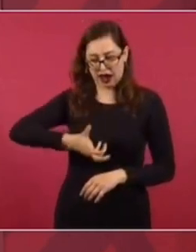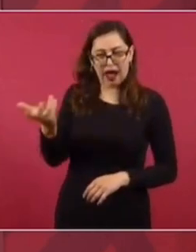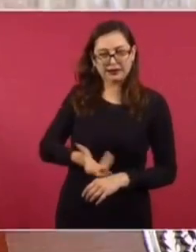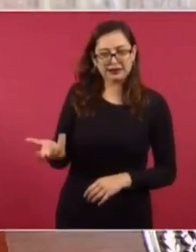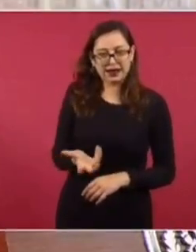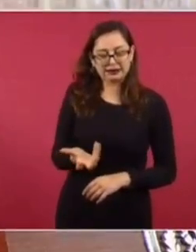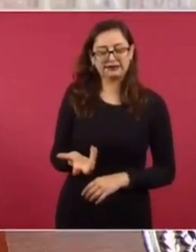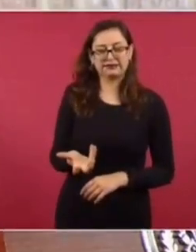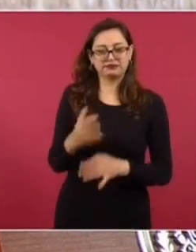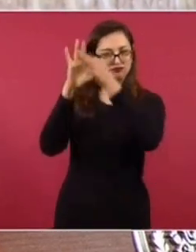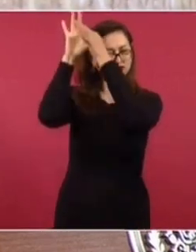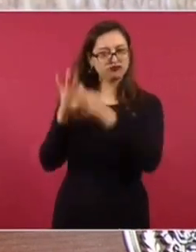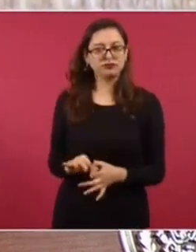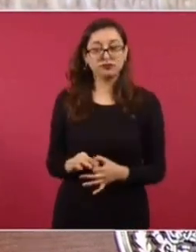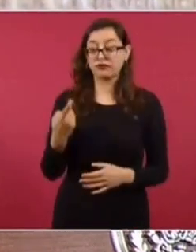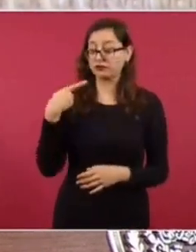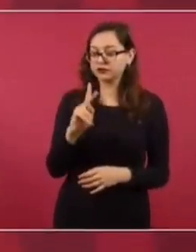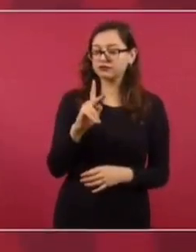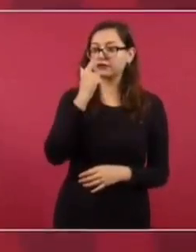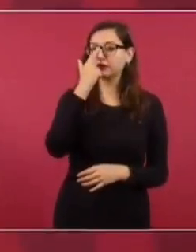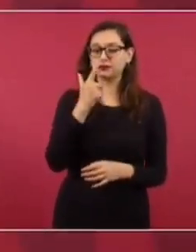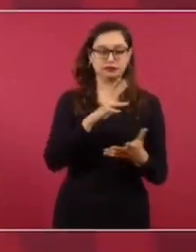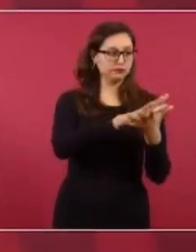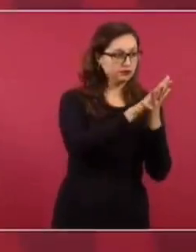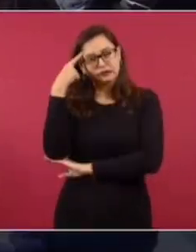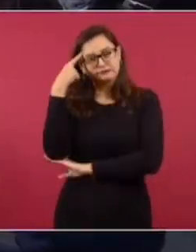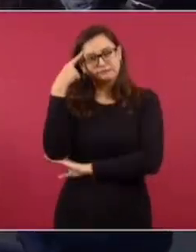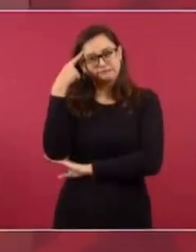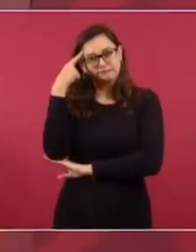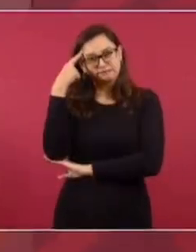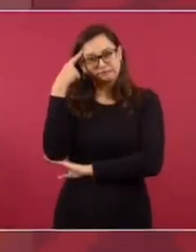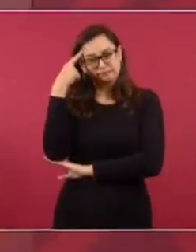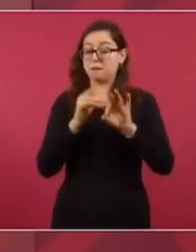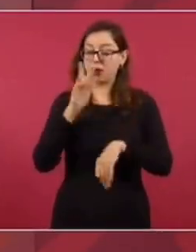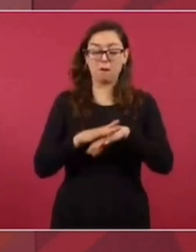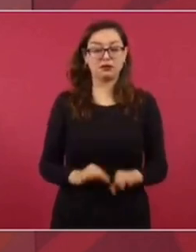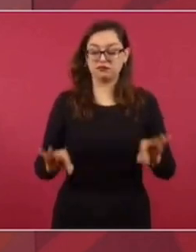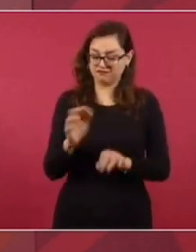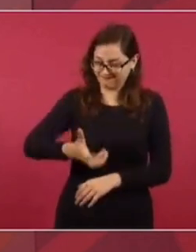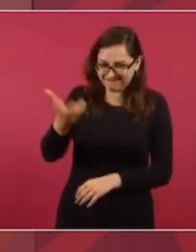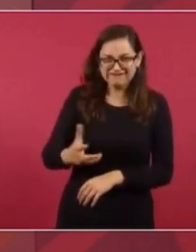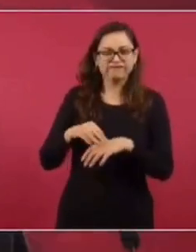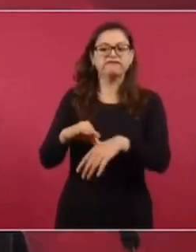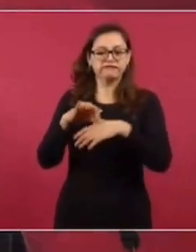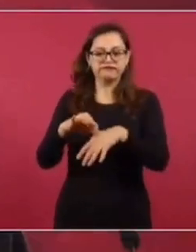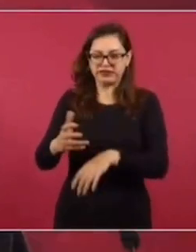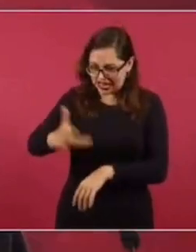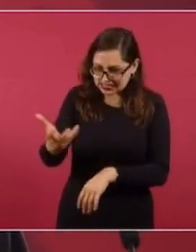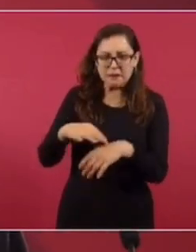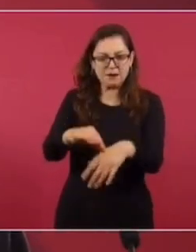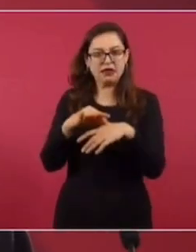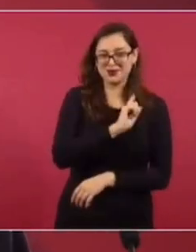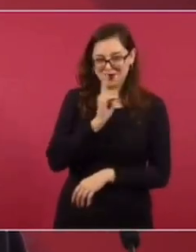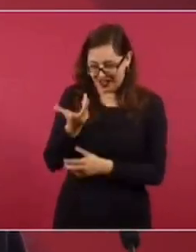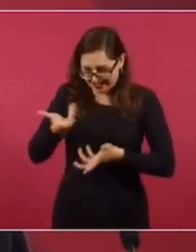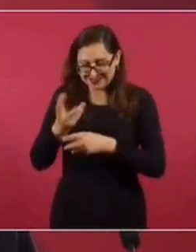Pero en los tiempos de cambios, los tiempos de transformación, acción es convicción. Hechos, no palabras.